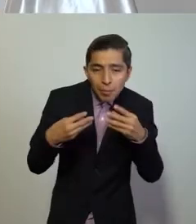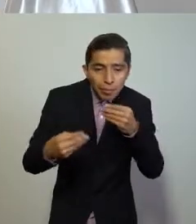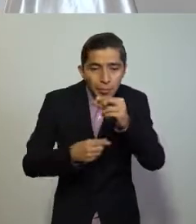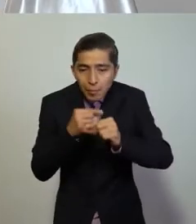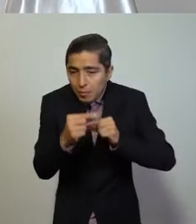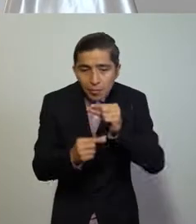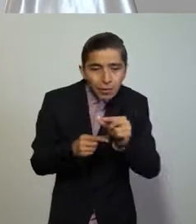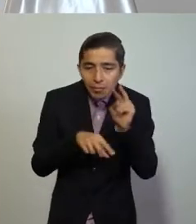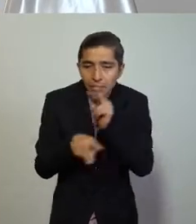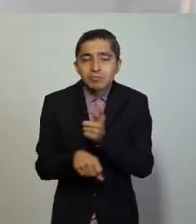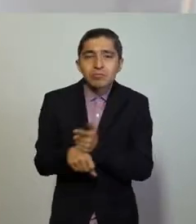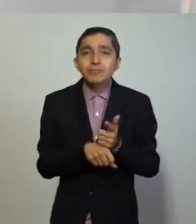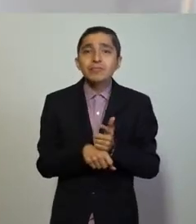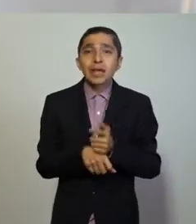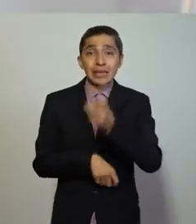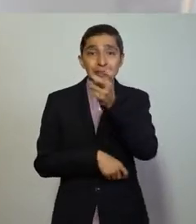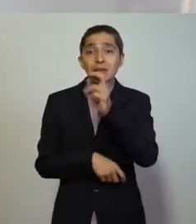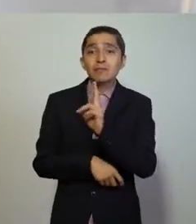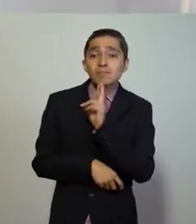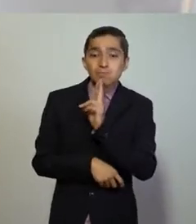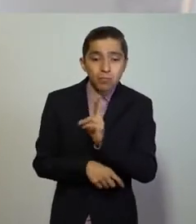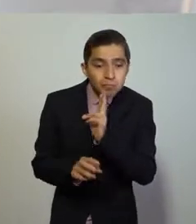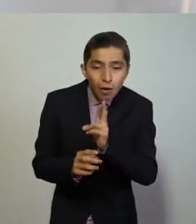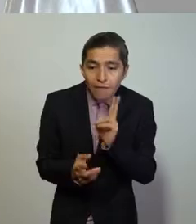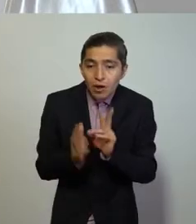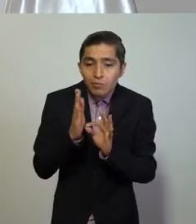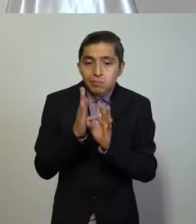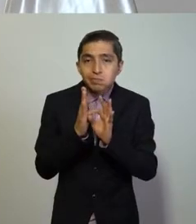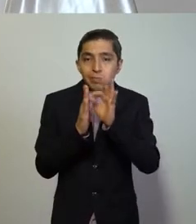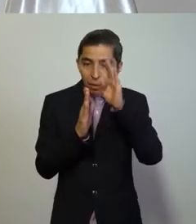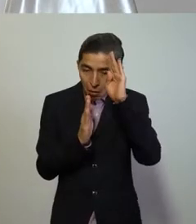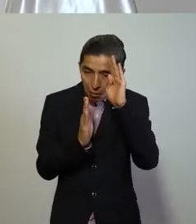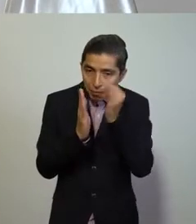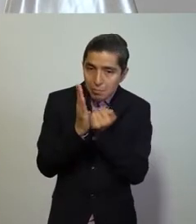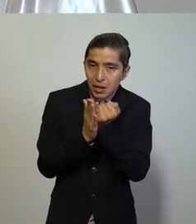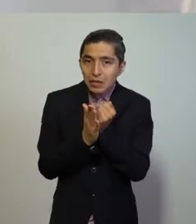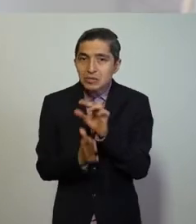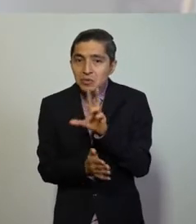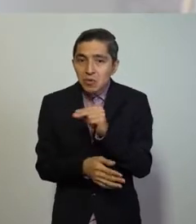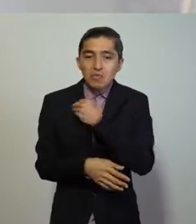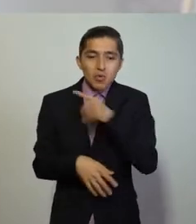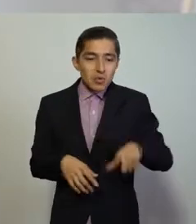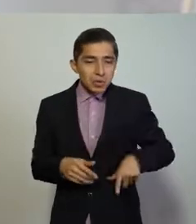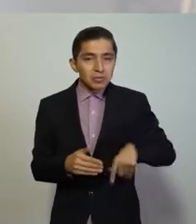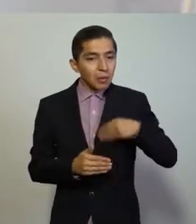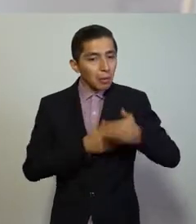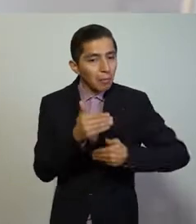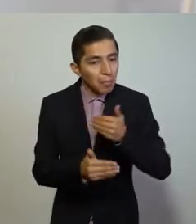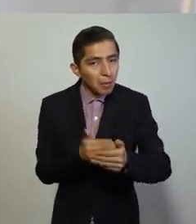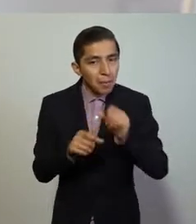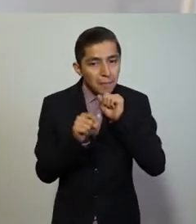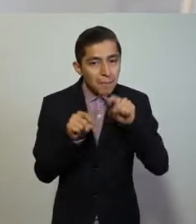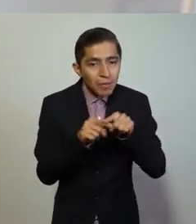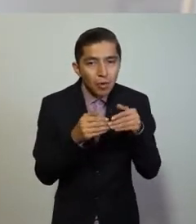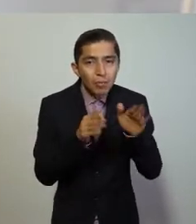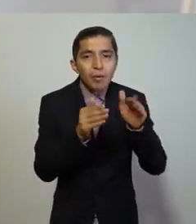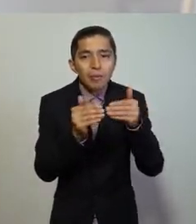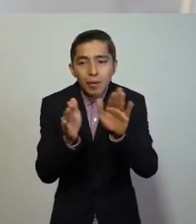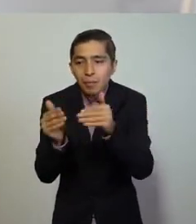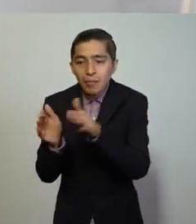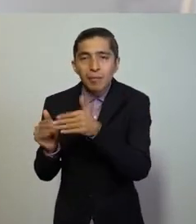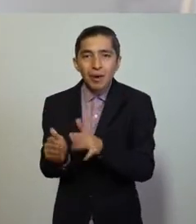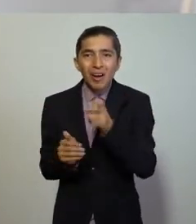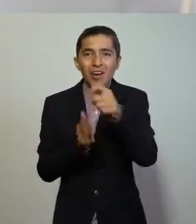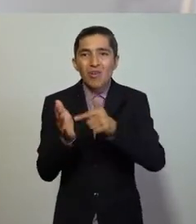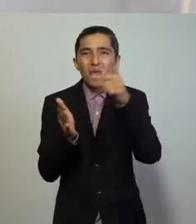en cada uno de ellos. Los resultados serán determinantes para decidir si los municipios avanzan en la apertura